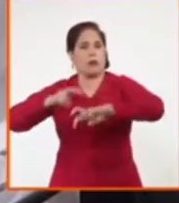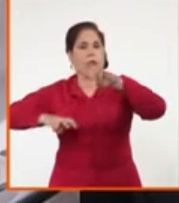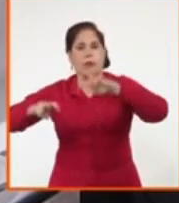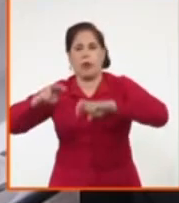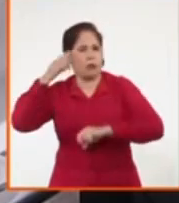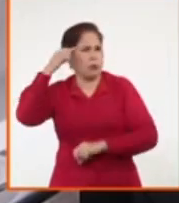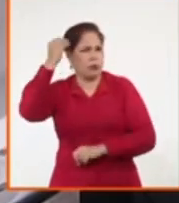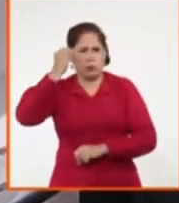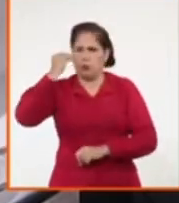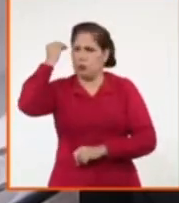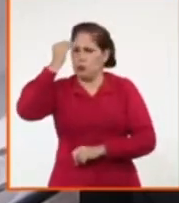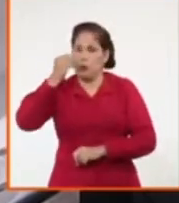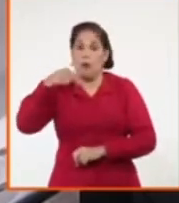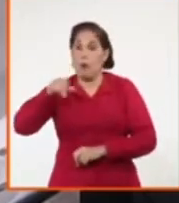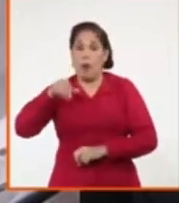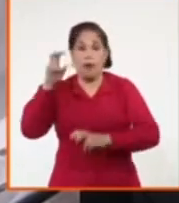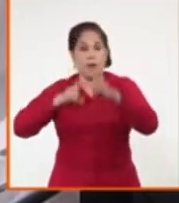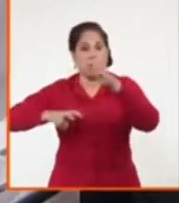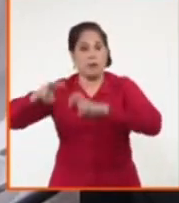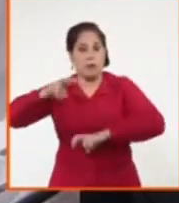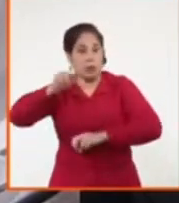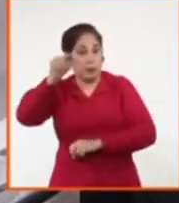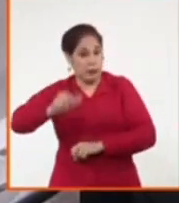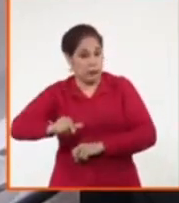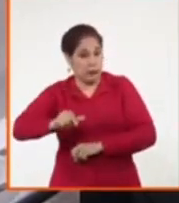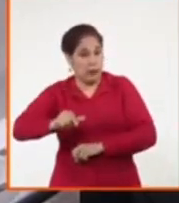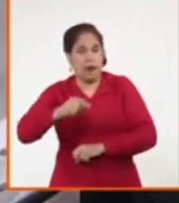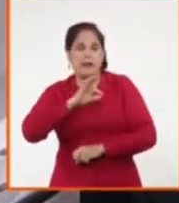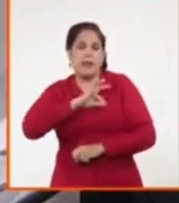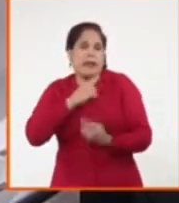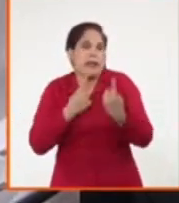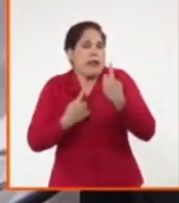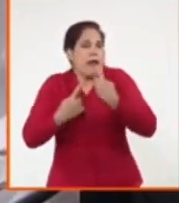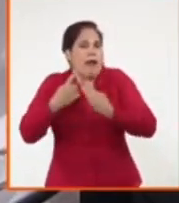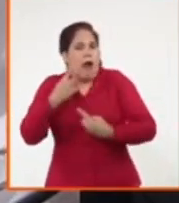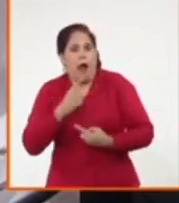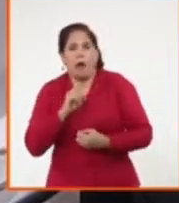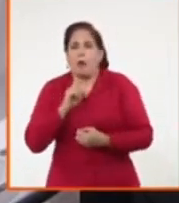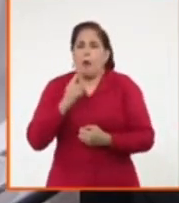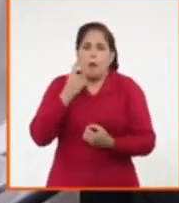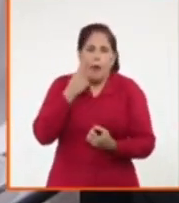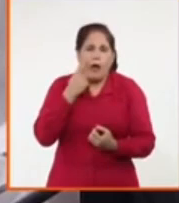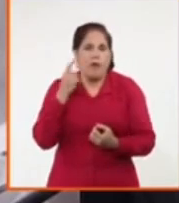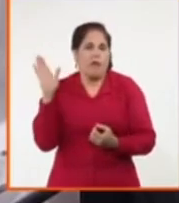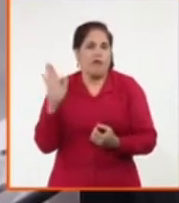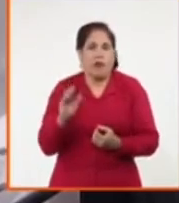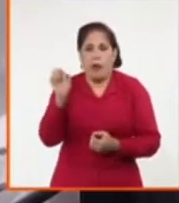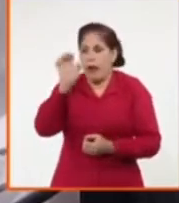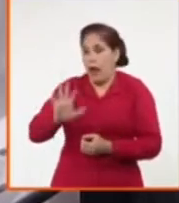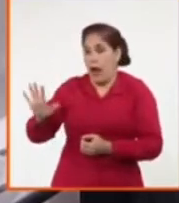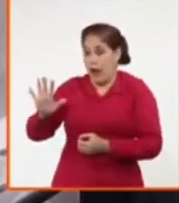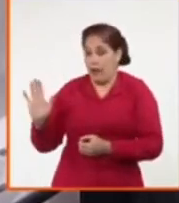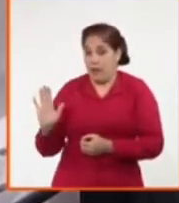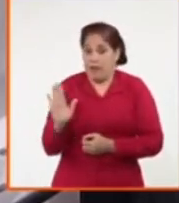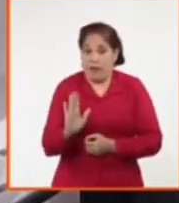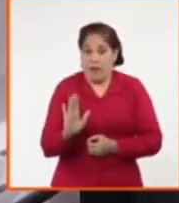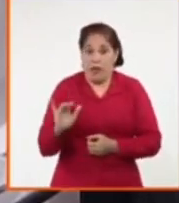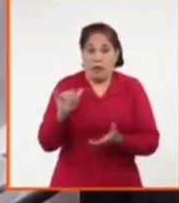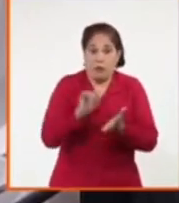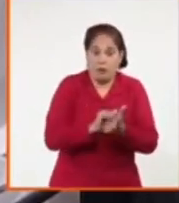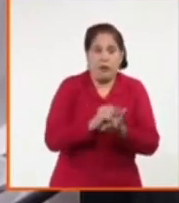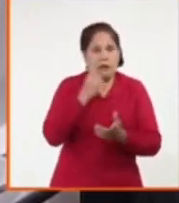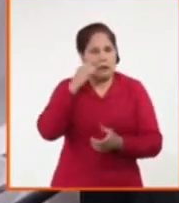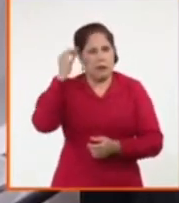Igual que estamos estudiando los casos que también han arribado de algunos de estos países en los cuales se ha